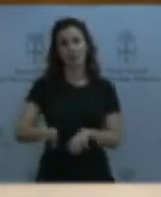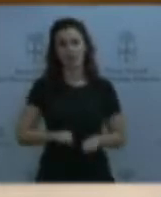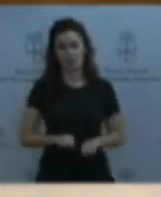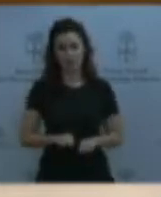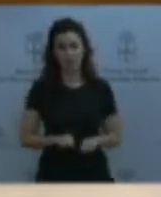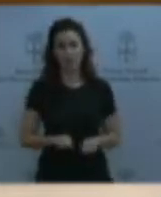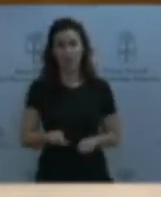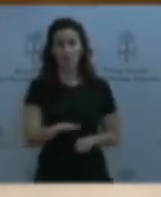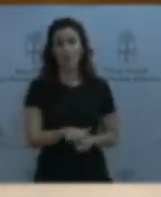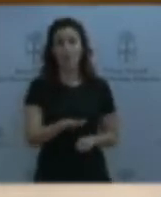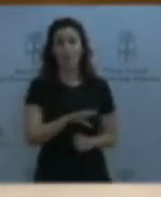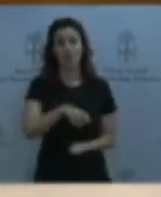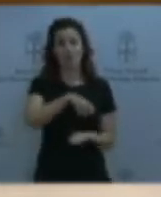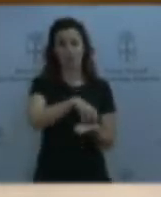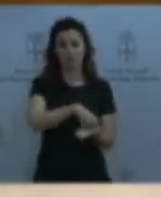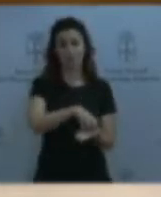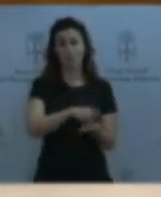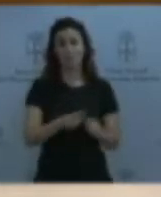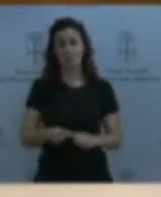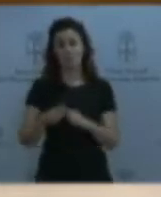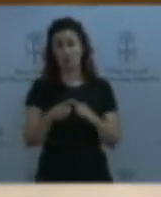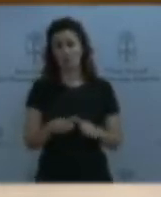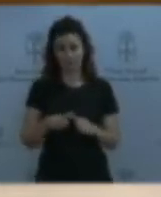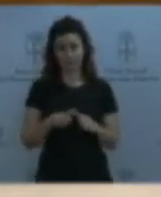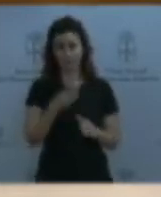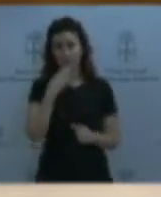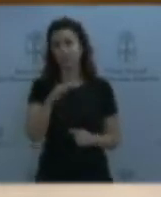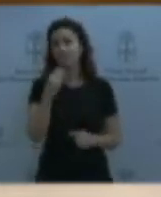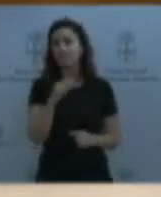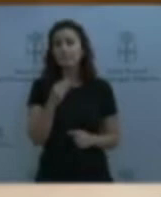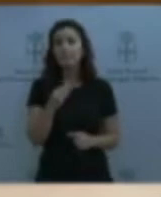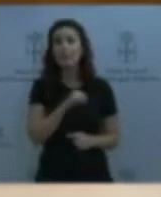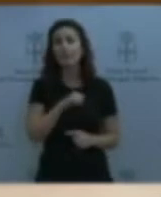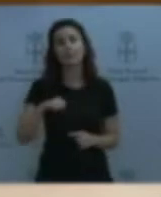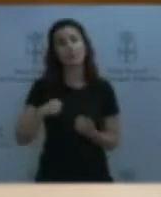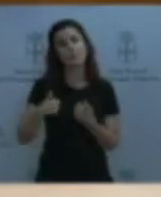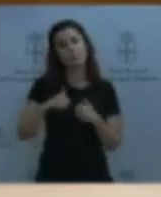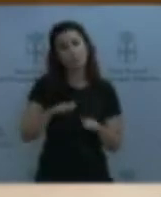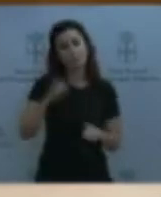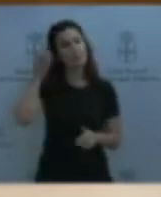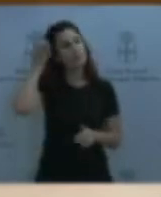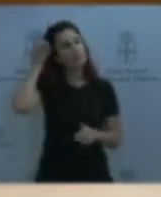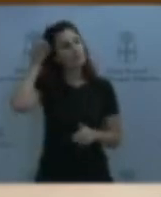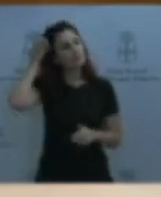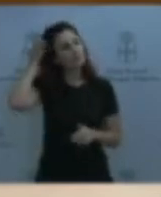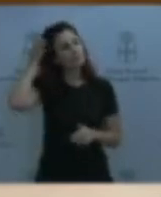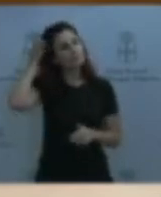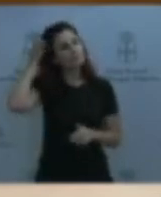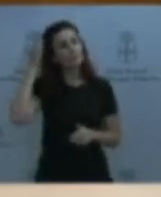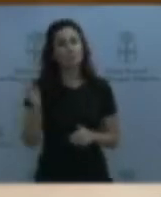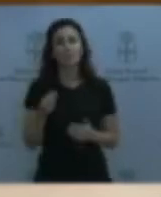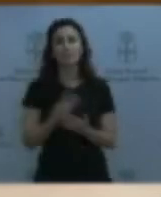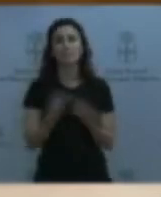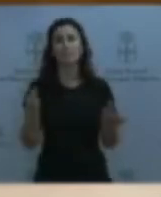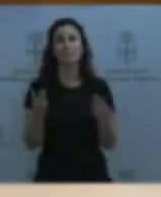media, con adolescentes, con vida independiente y cómo los menores pasan de una estancia a otra, pero